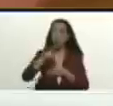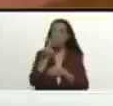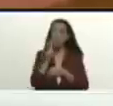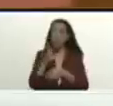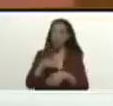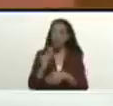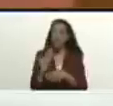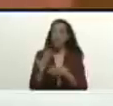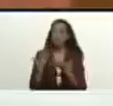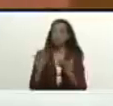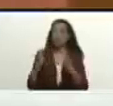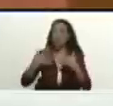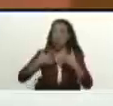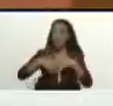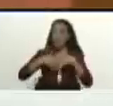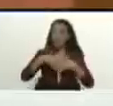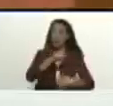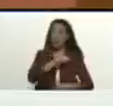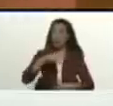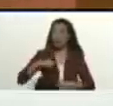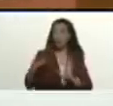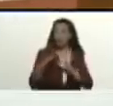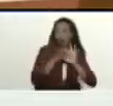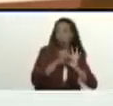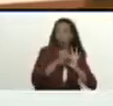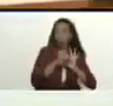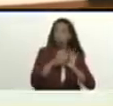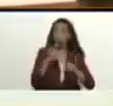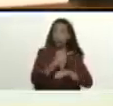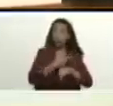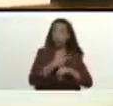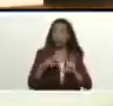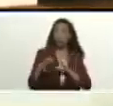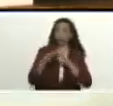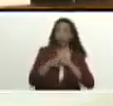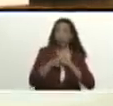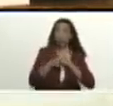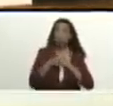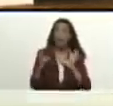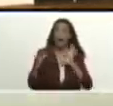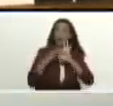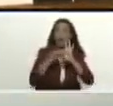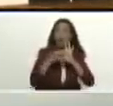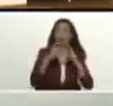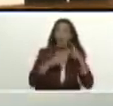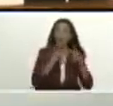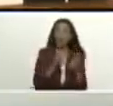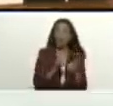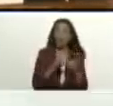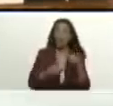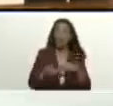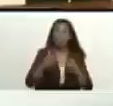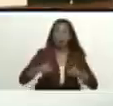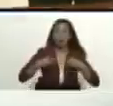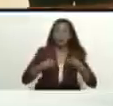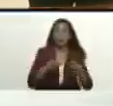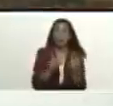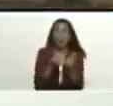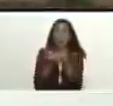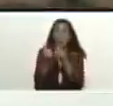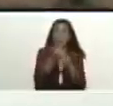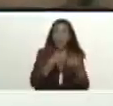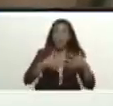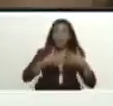con los empresarios venezolanos con las empresarias venezolanas alianzas productivas de recuperación de parques